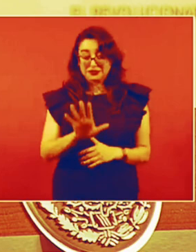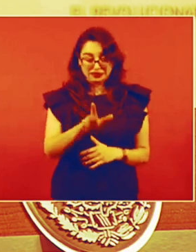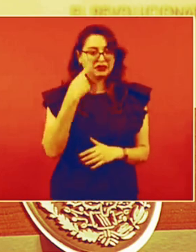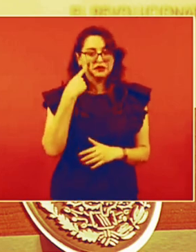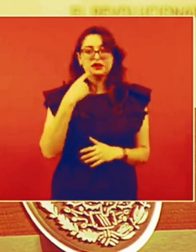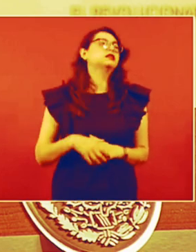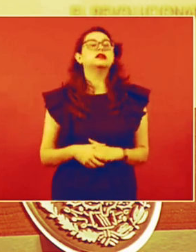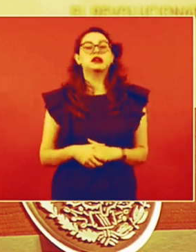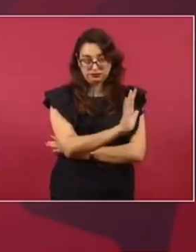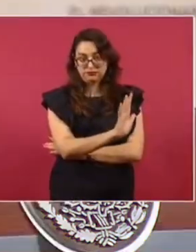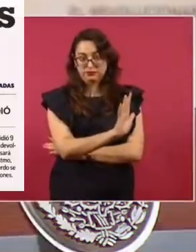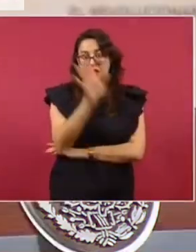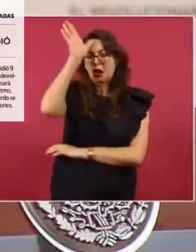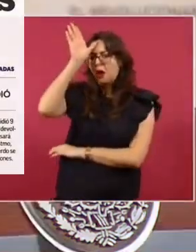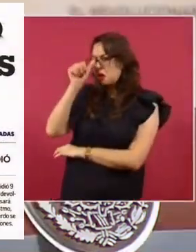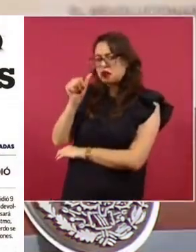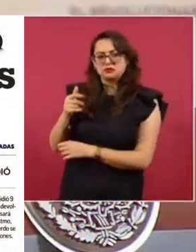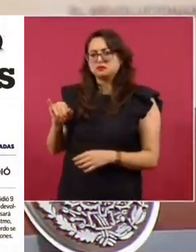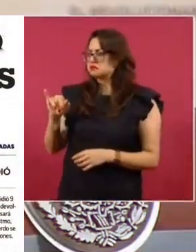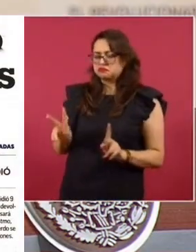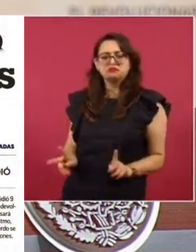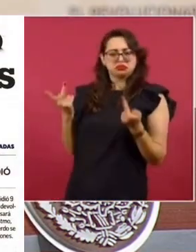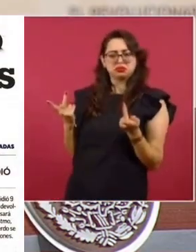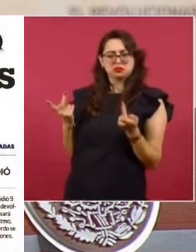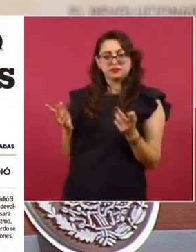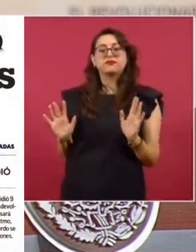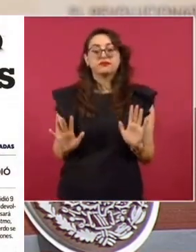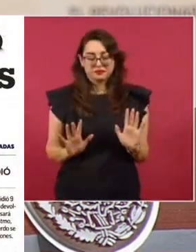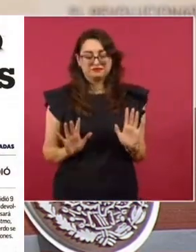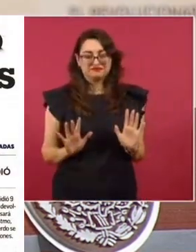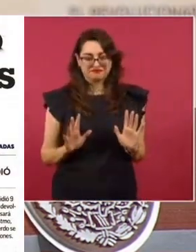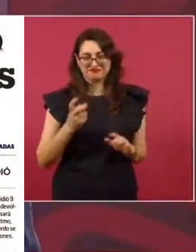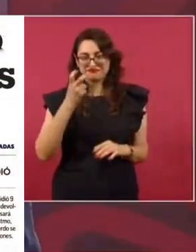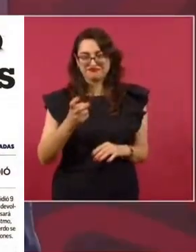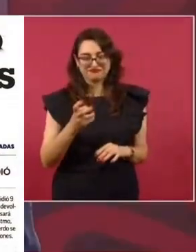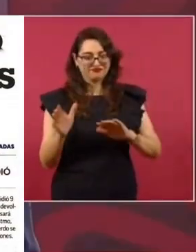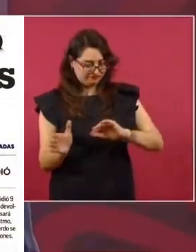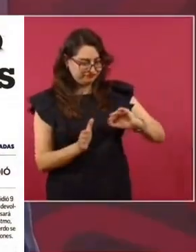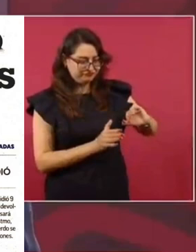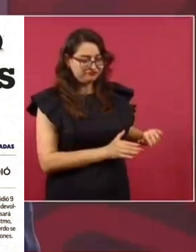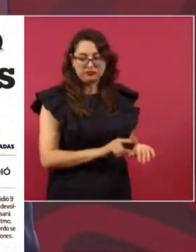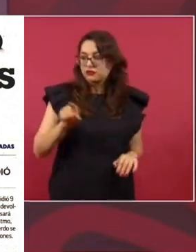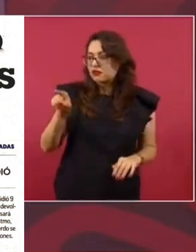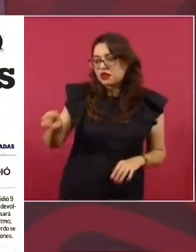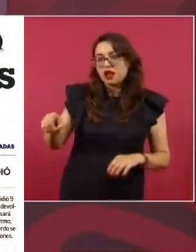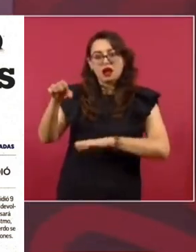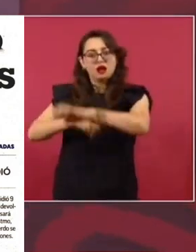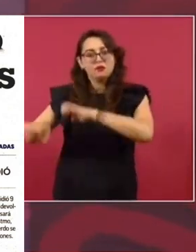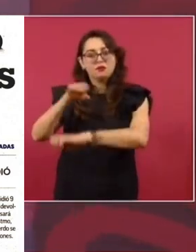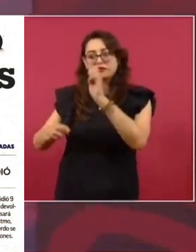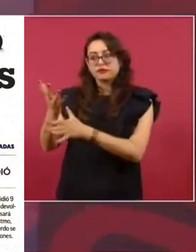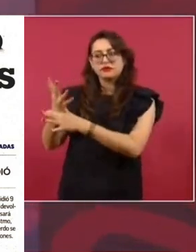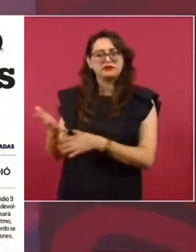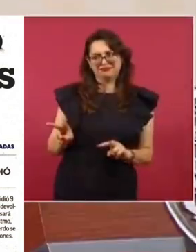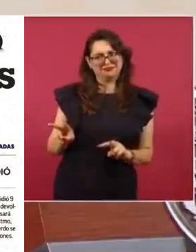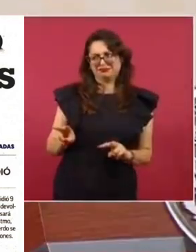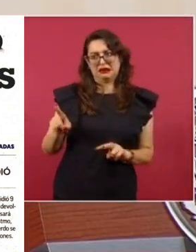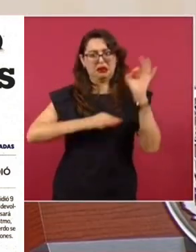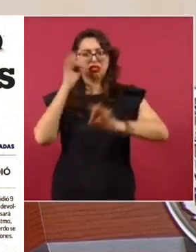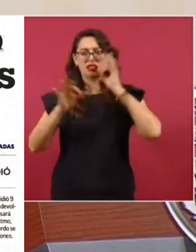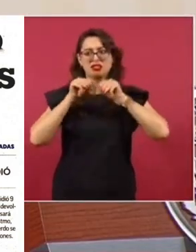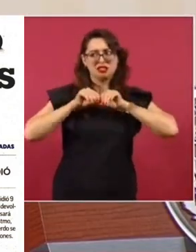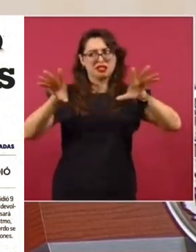como unas 500 apropiaciones. Pero esto lo plantearon como si fuese un atentado a la propiedad privada.